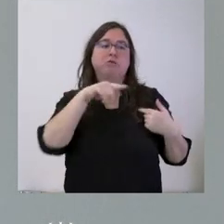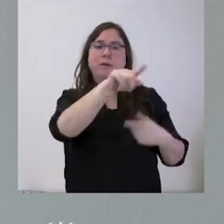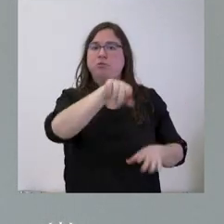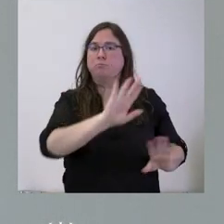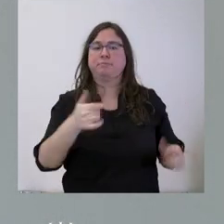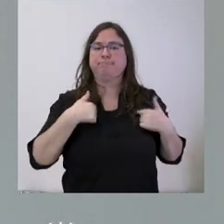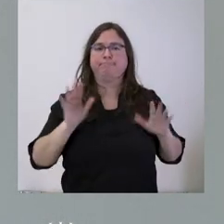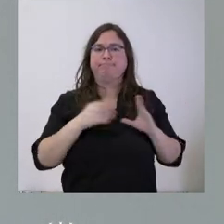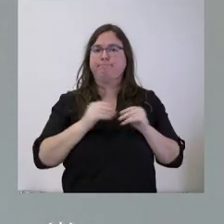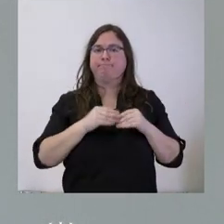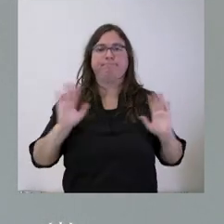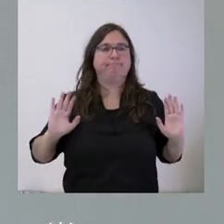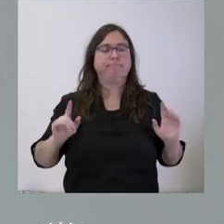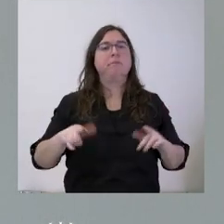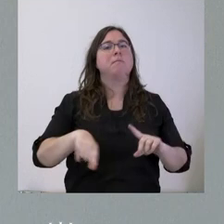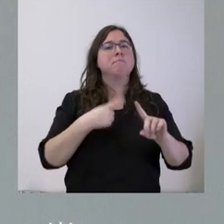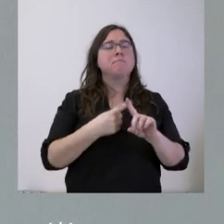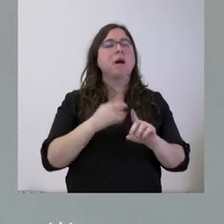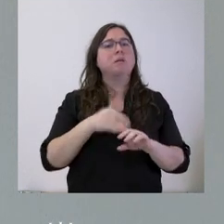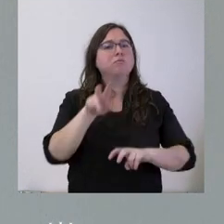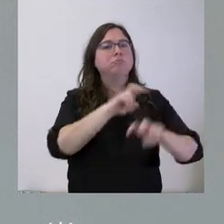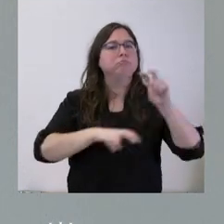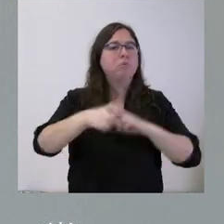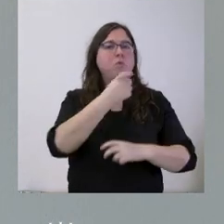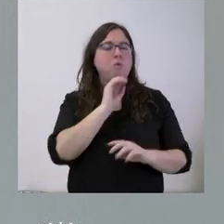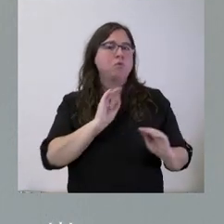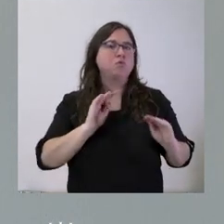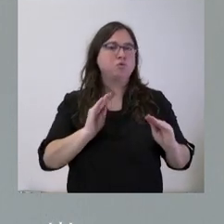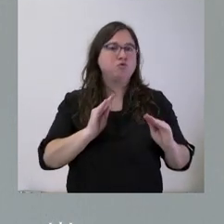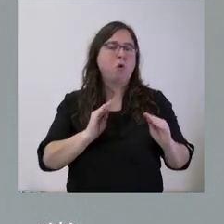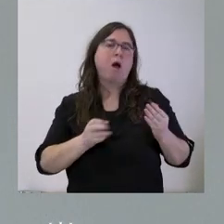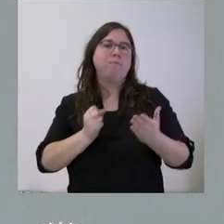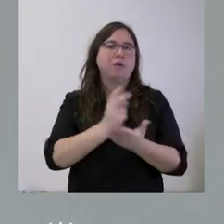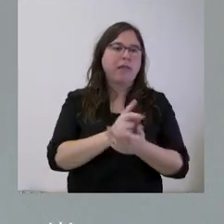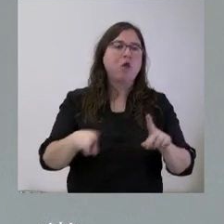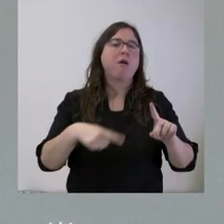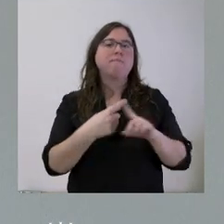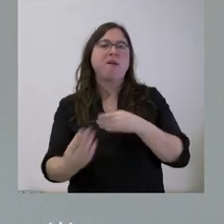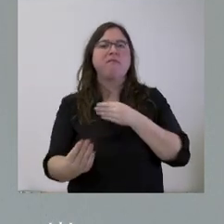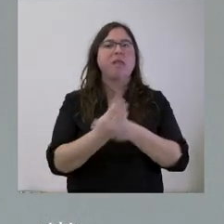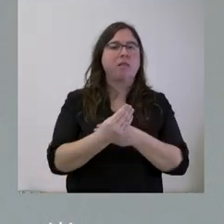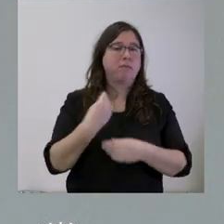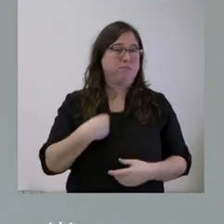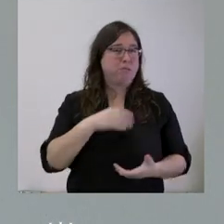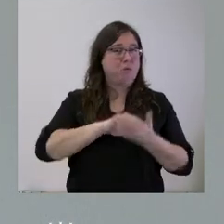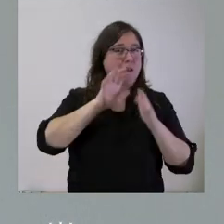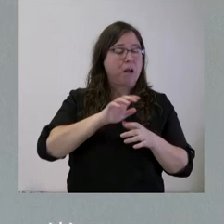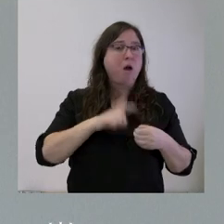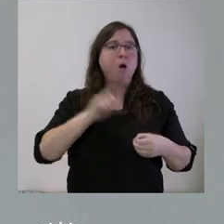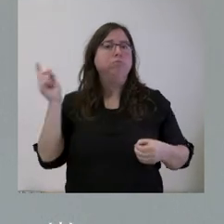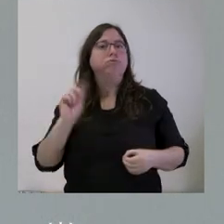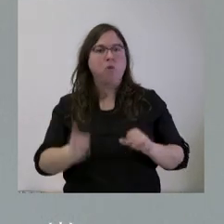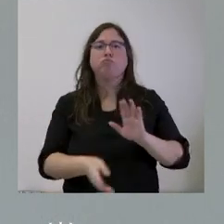también en torno a la búsqueda, por su parte, de las aportaciones y la financiación de las cuales la Junta de Castilla de Tampocos excluye